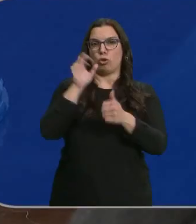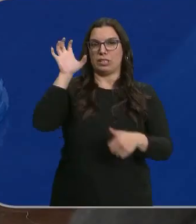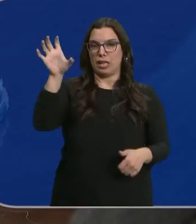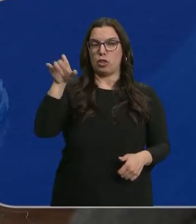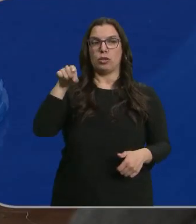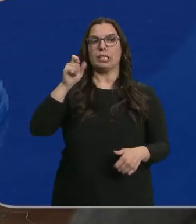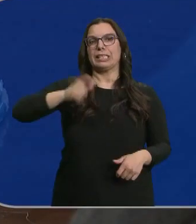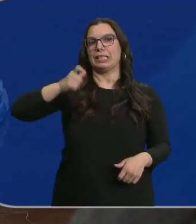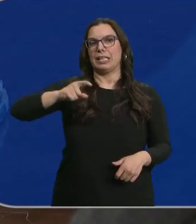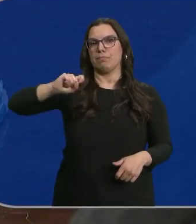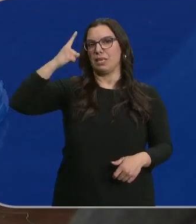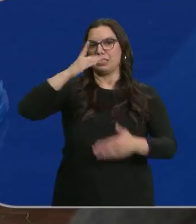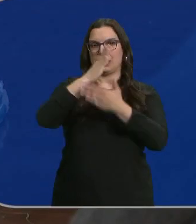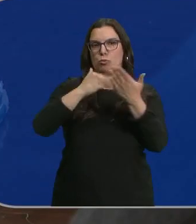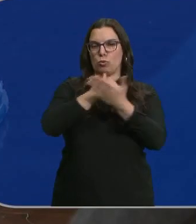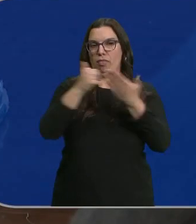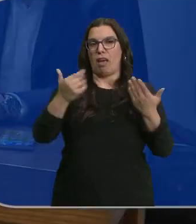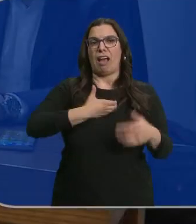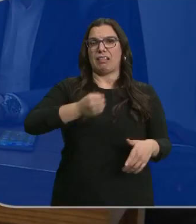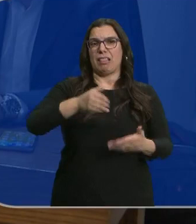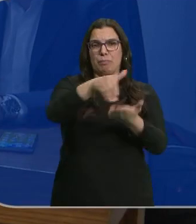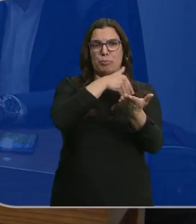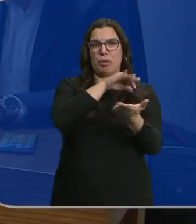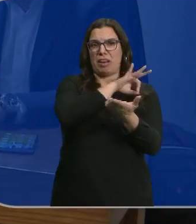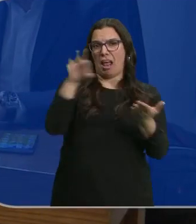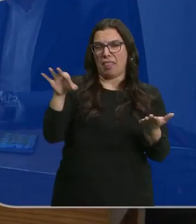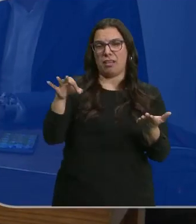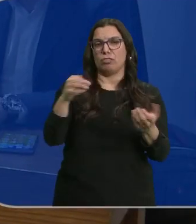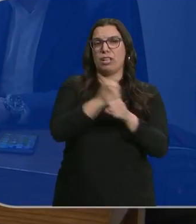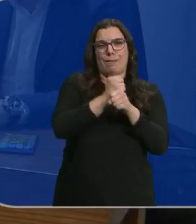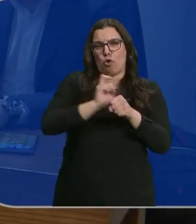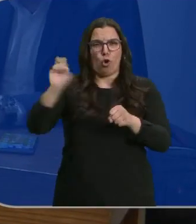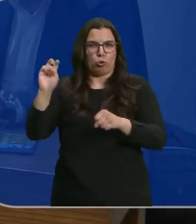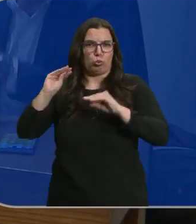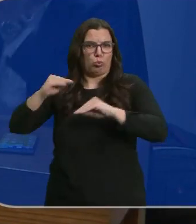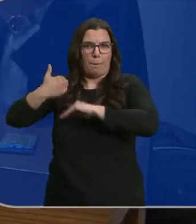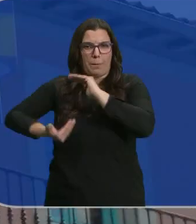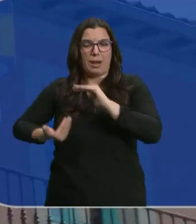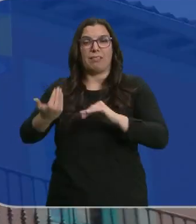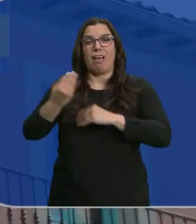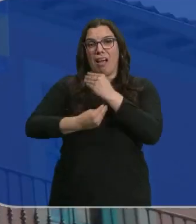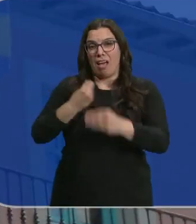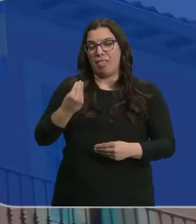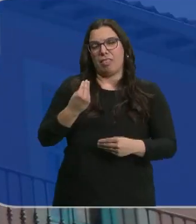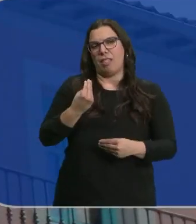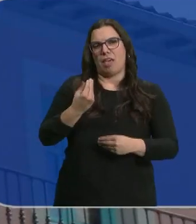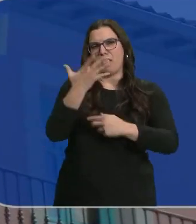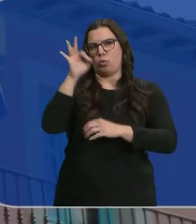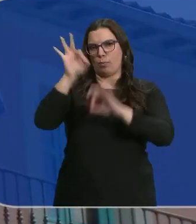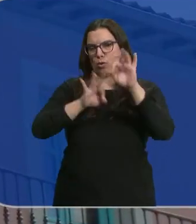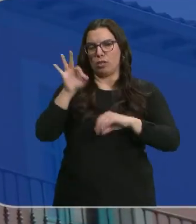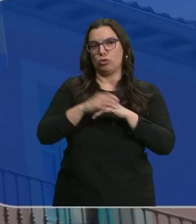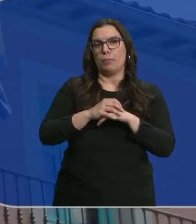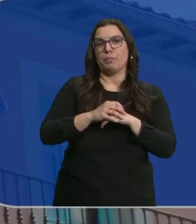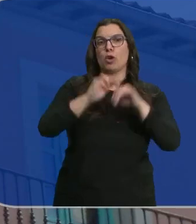Estado. Esto es lo más habitual en Castilla y León, que los alcaldes no cobren ni tengan dedicación. Así sucede en uno de cada dos municipios.